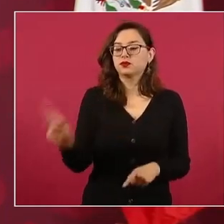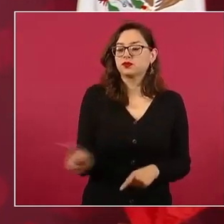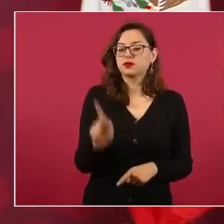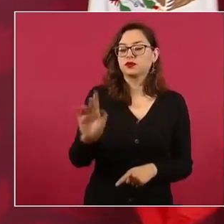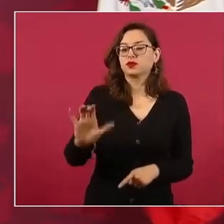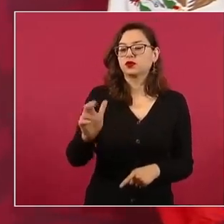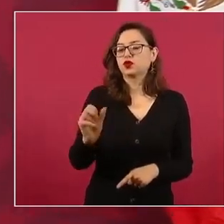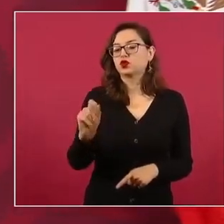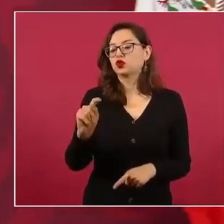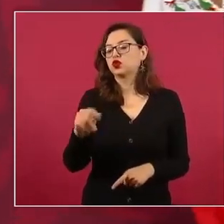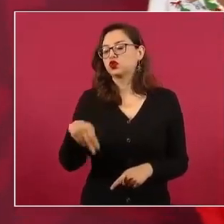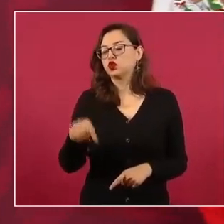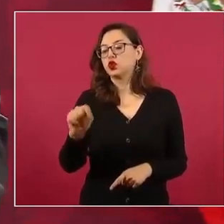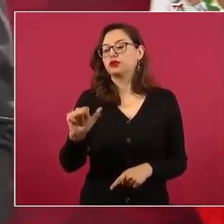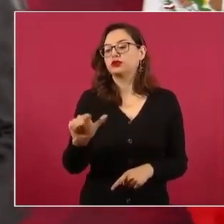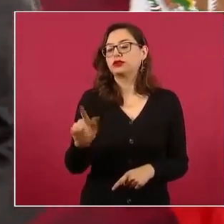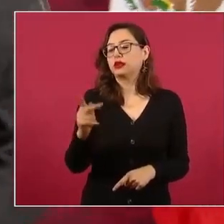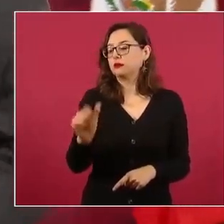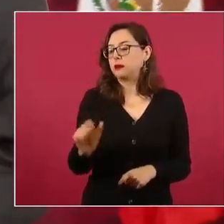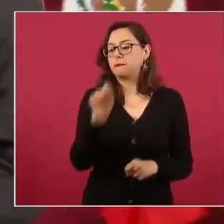mismo, uno, dos, tres.